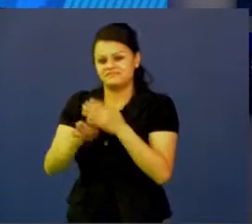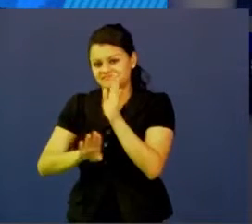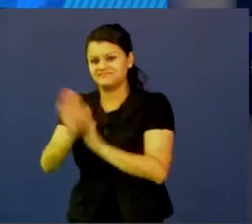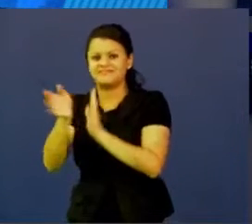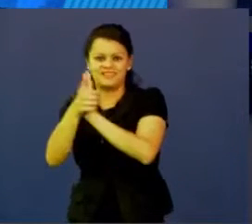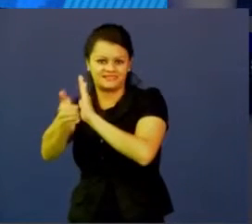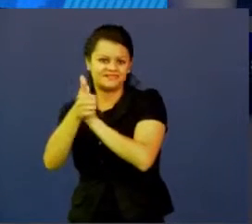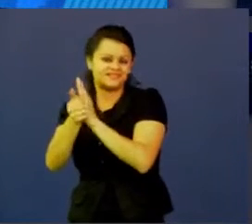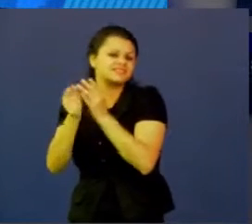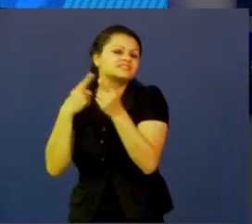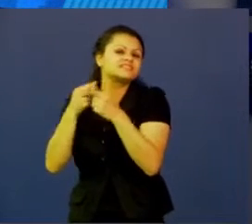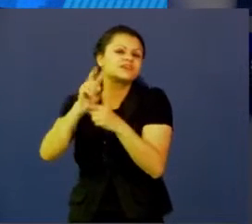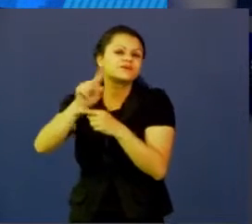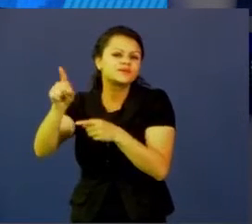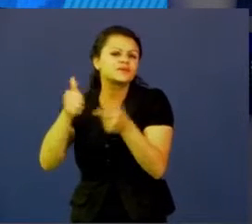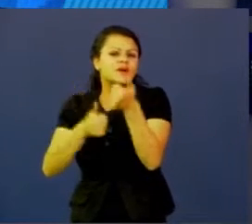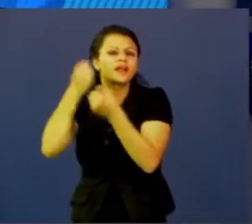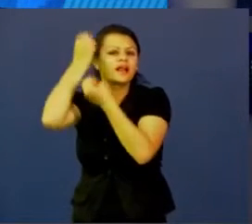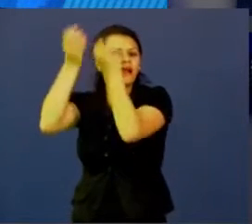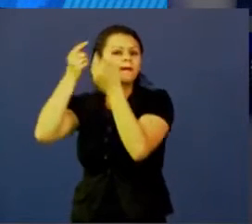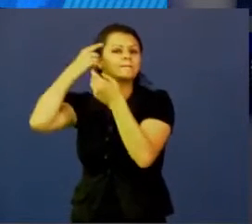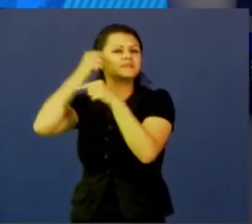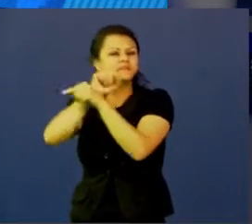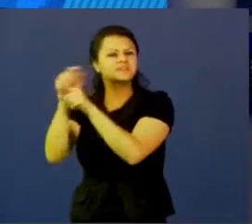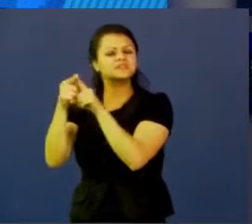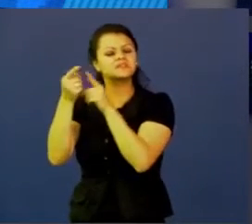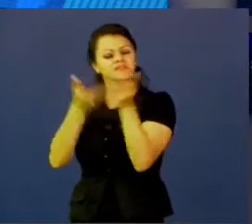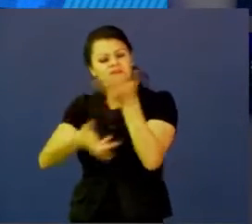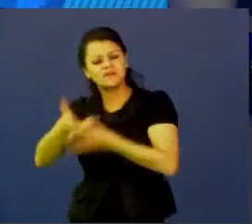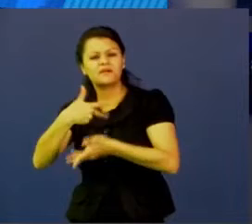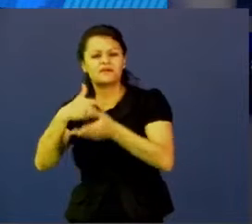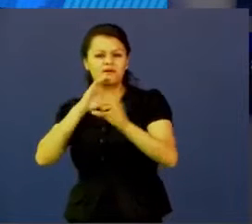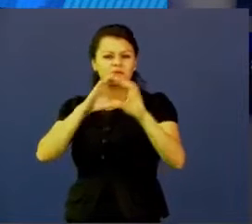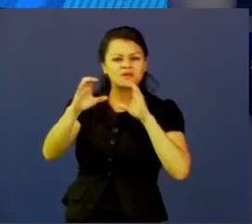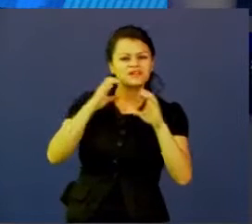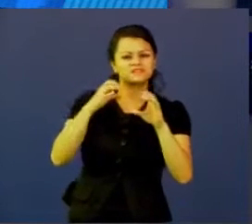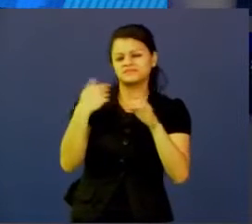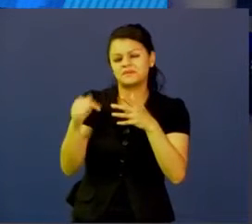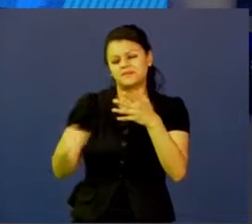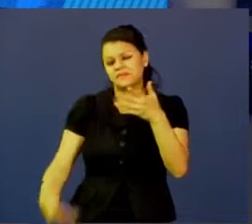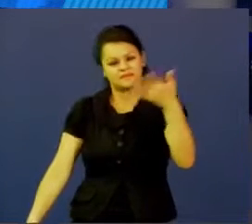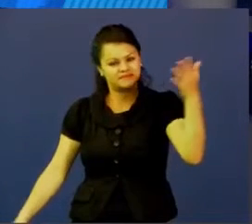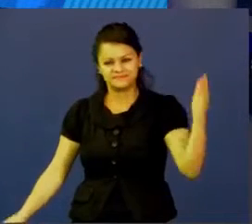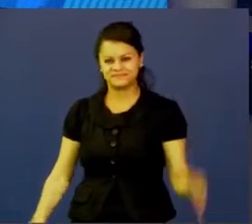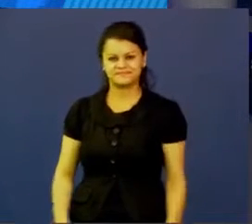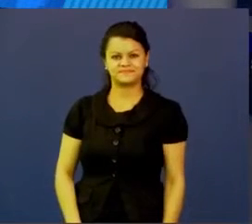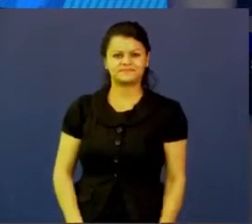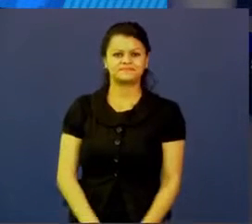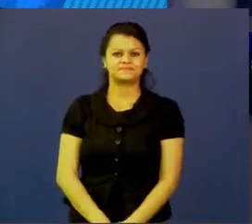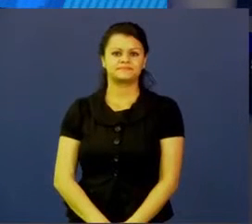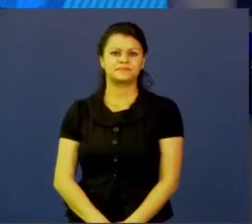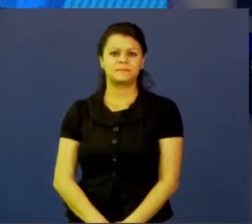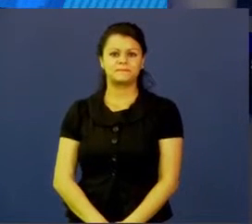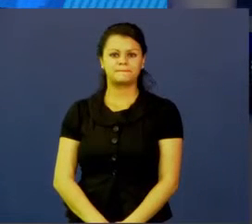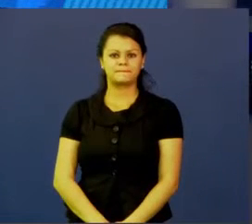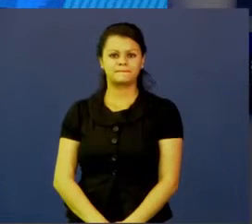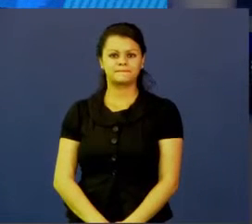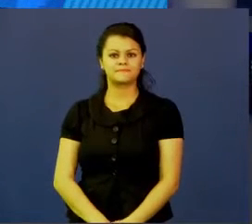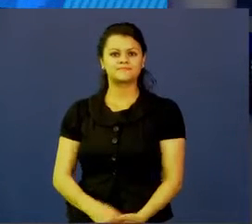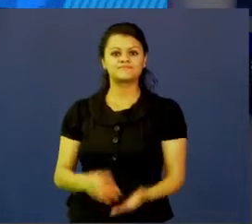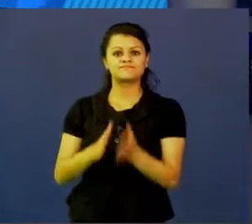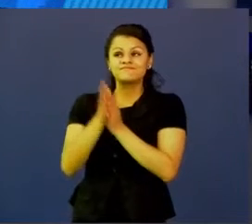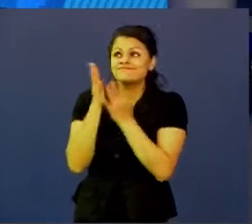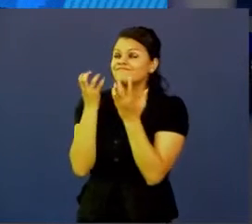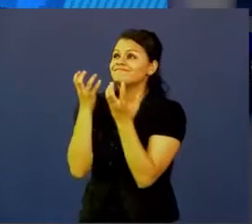XXI, creatividad, pensamiento crítico, colaboración, comunicación, entre otros. Y la aspiración necesita